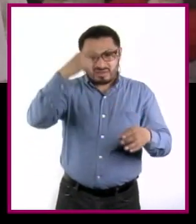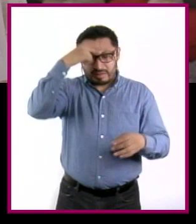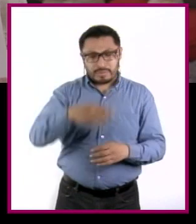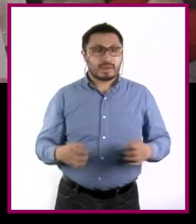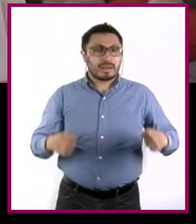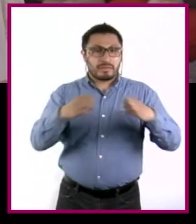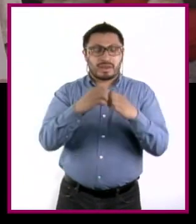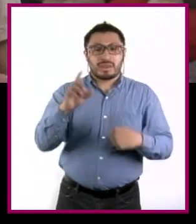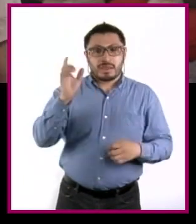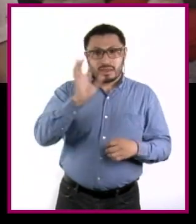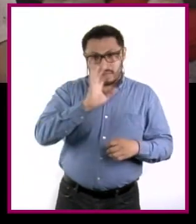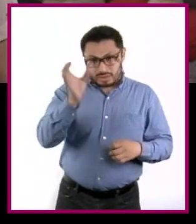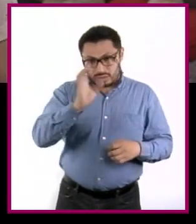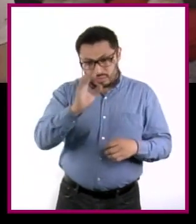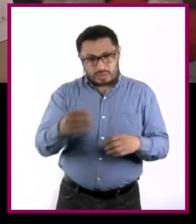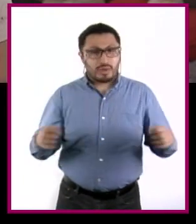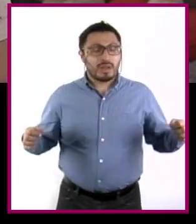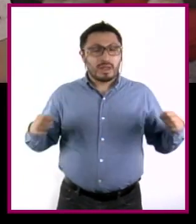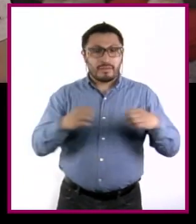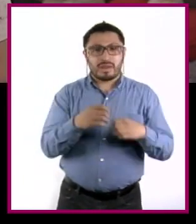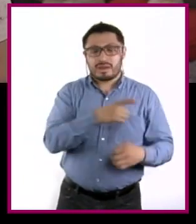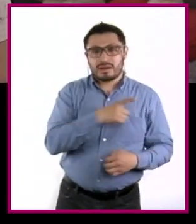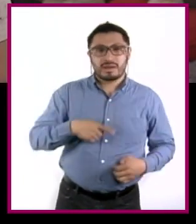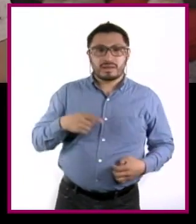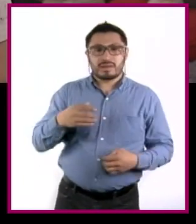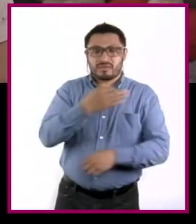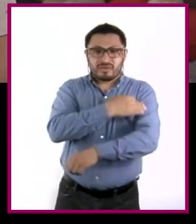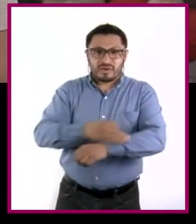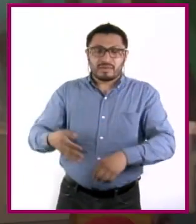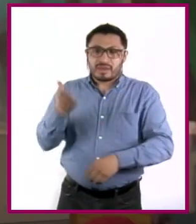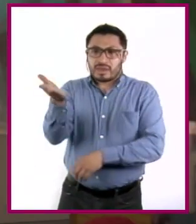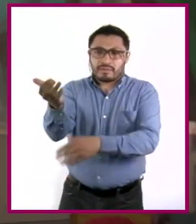y cuando suceden, tengo que pedir ayuda a mi familia.